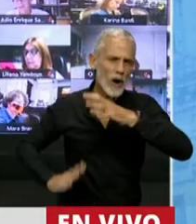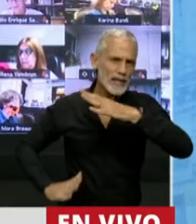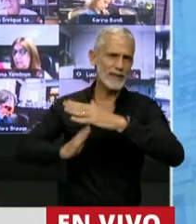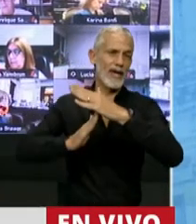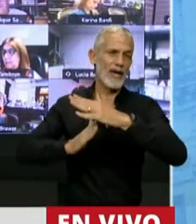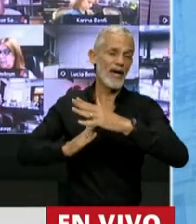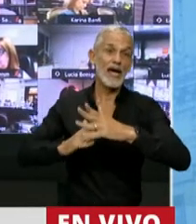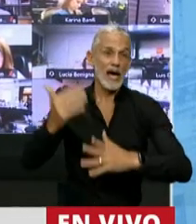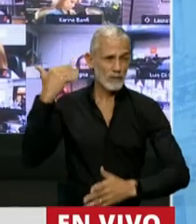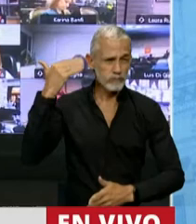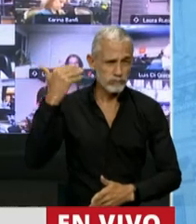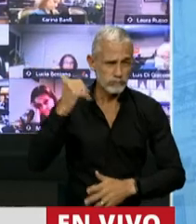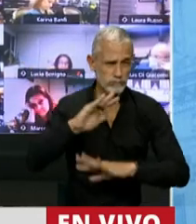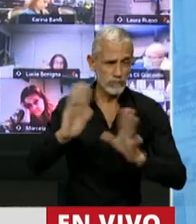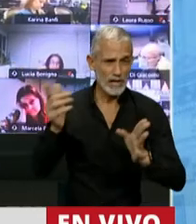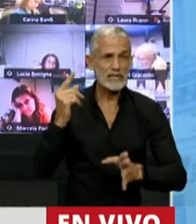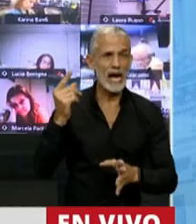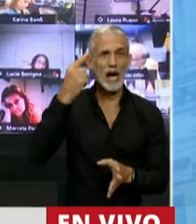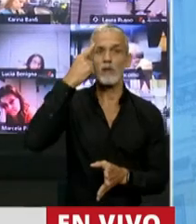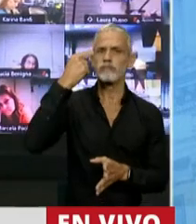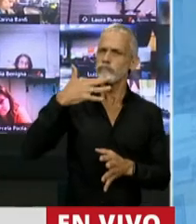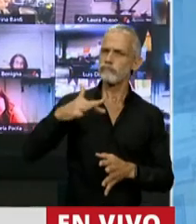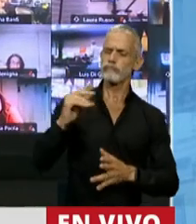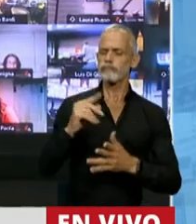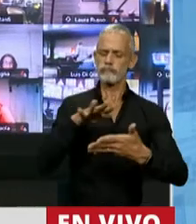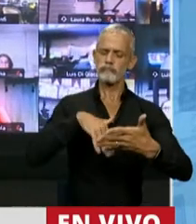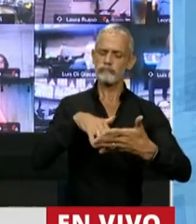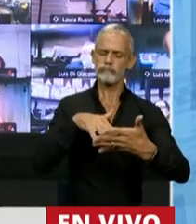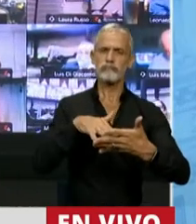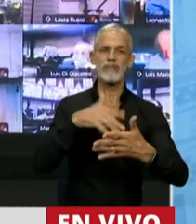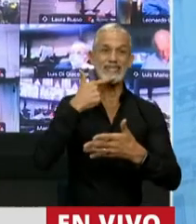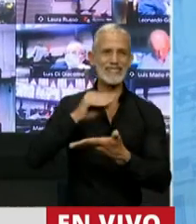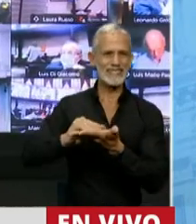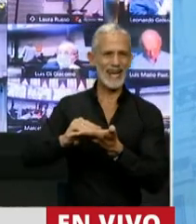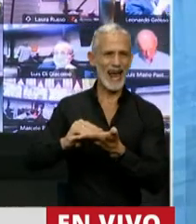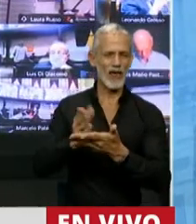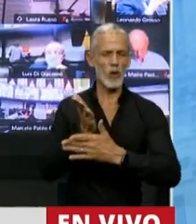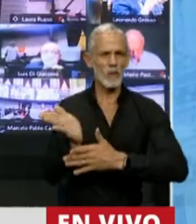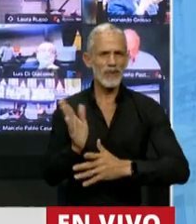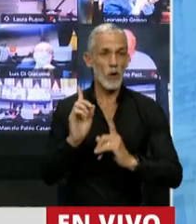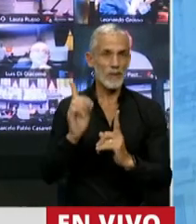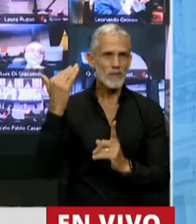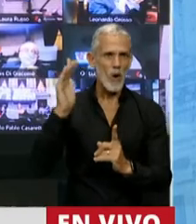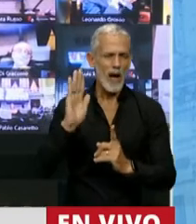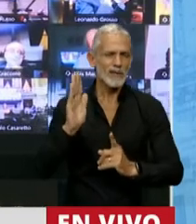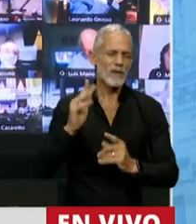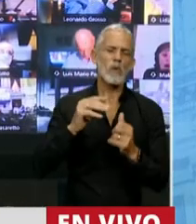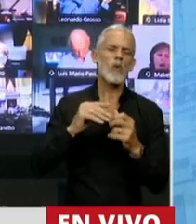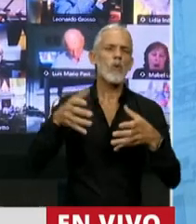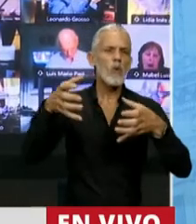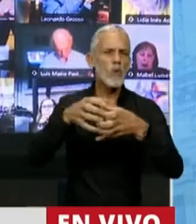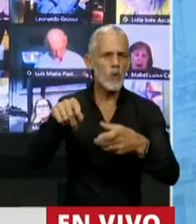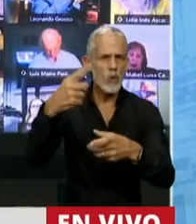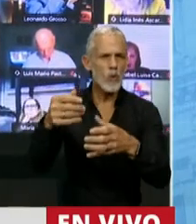cuando interpretó la solicitud que hizo el Senado como el contencioso, el fuero